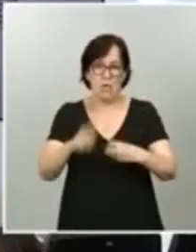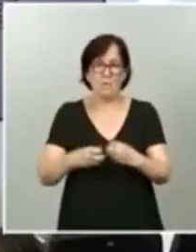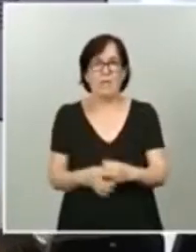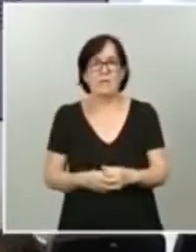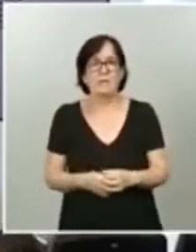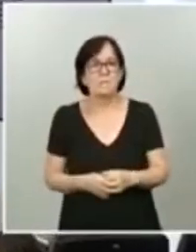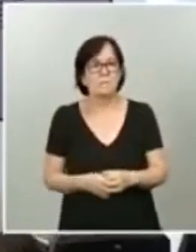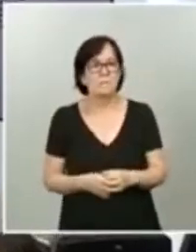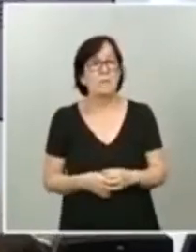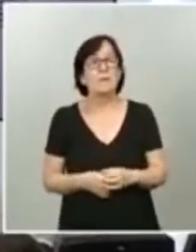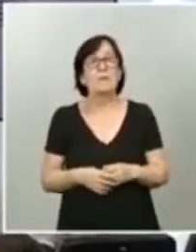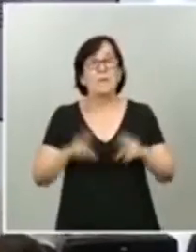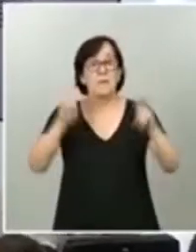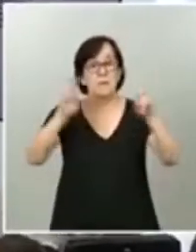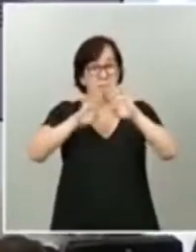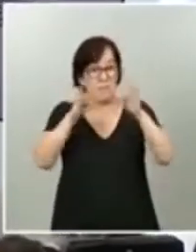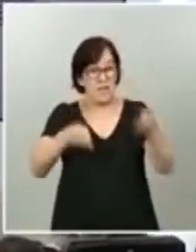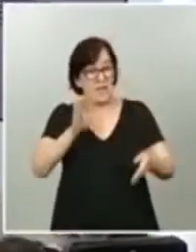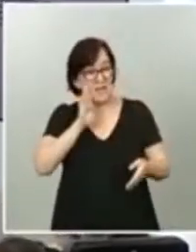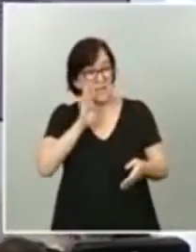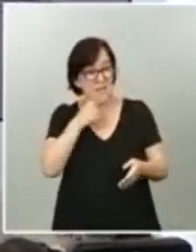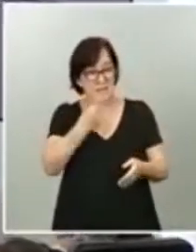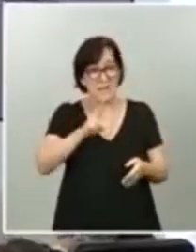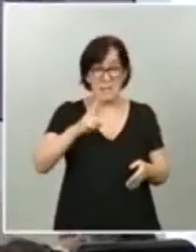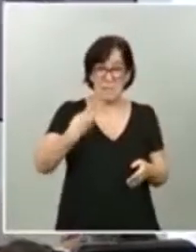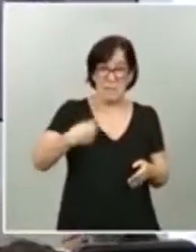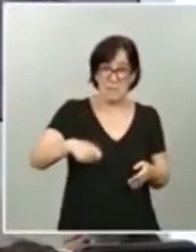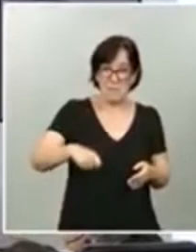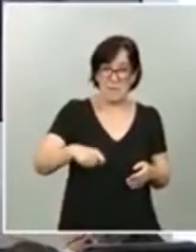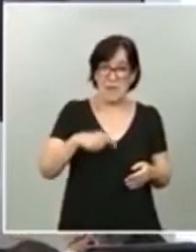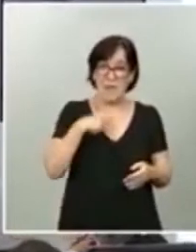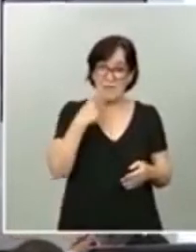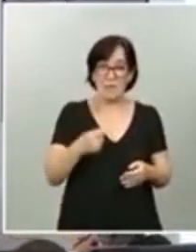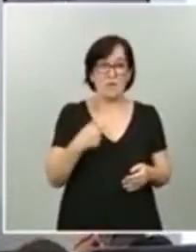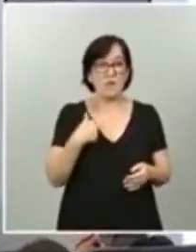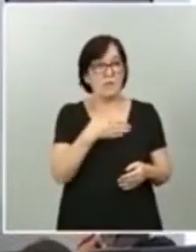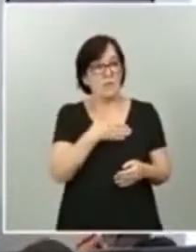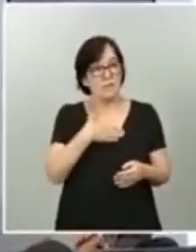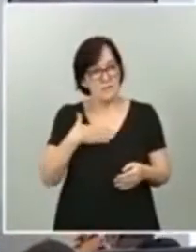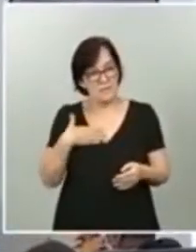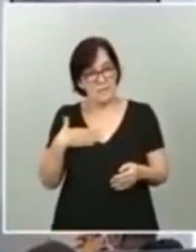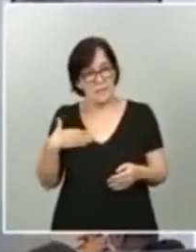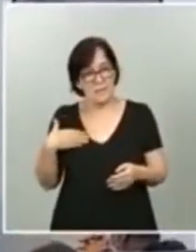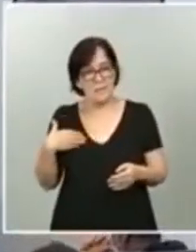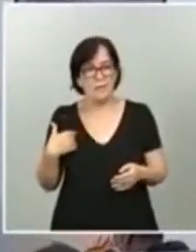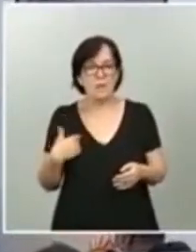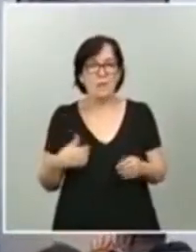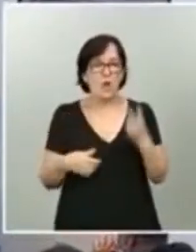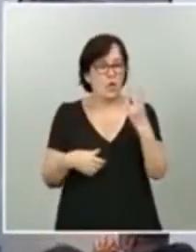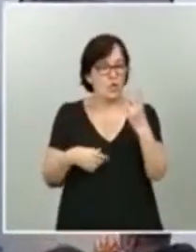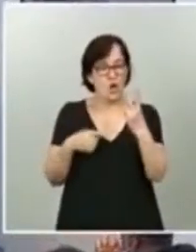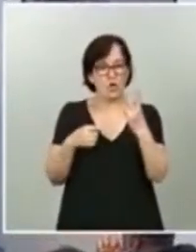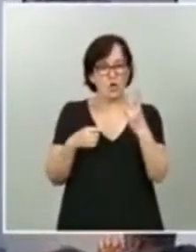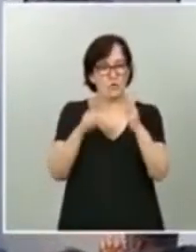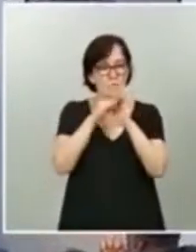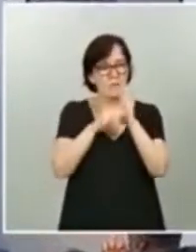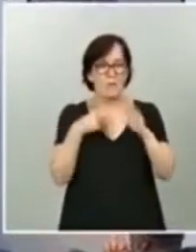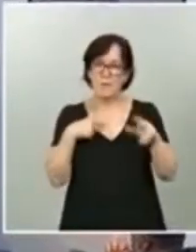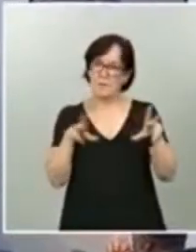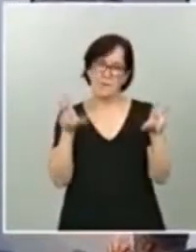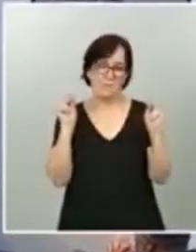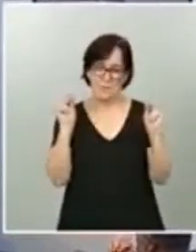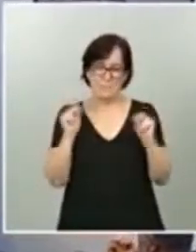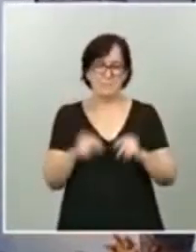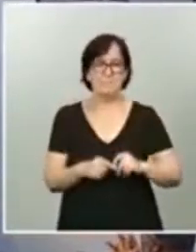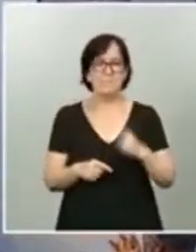vivienda, además de lo que el vicepresidente ha destacado, quisiera simplemente dos medidas y con eso concluyo. Una